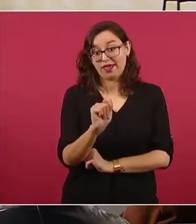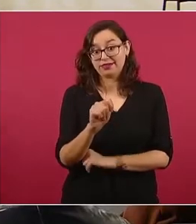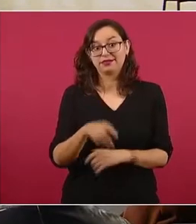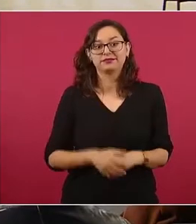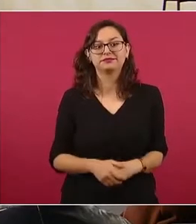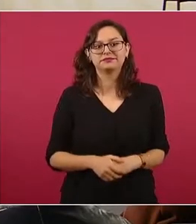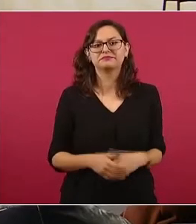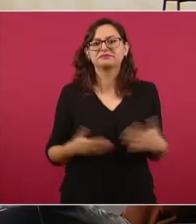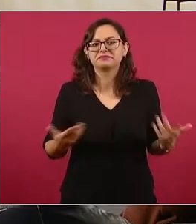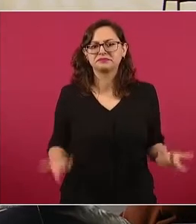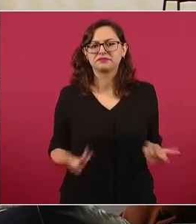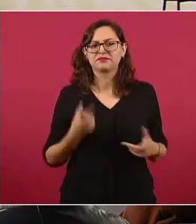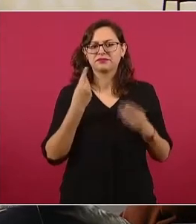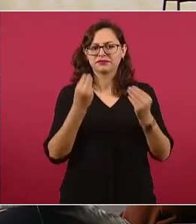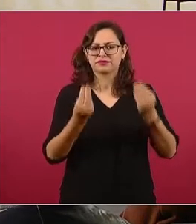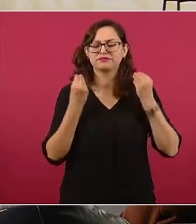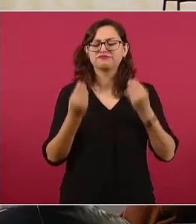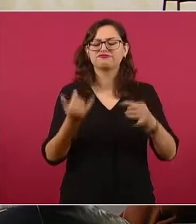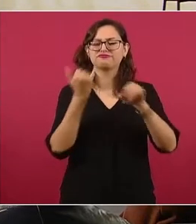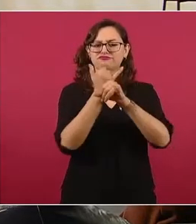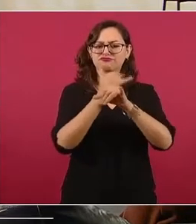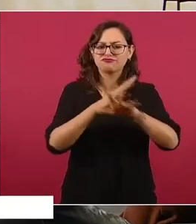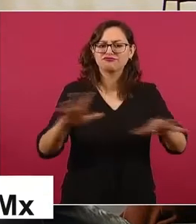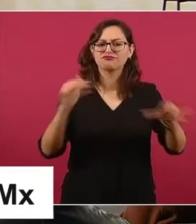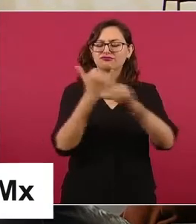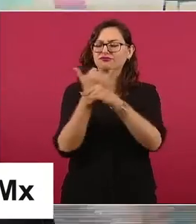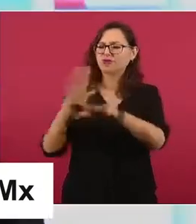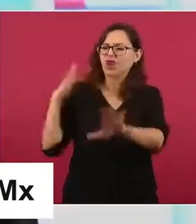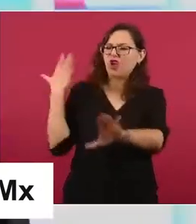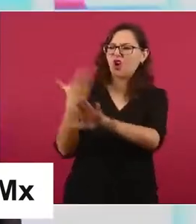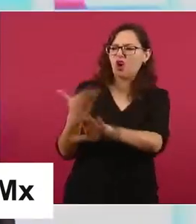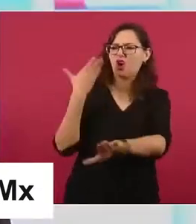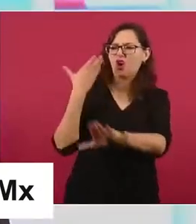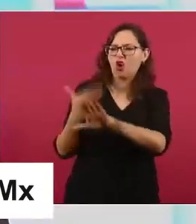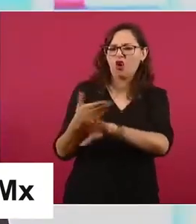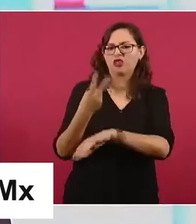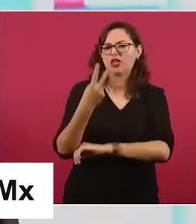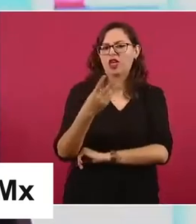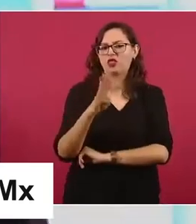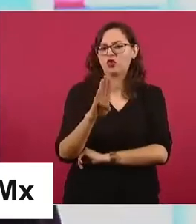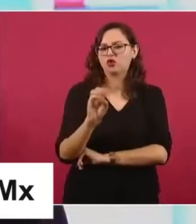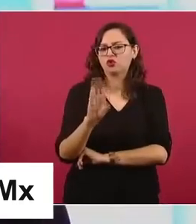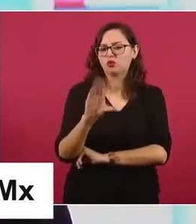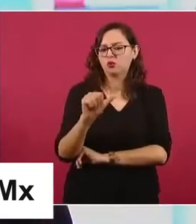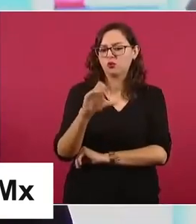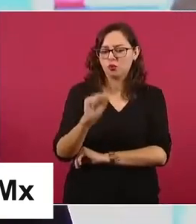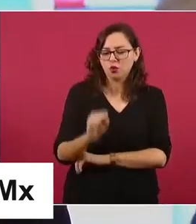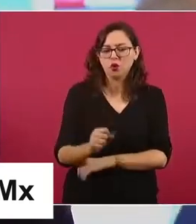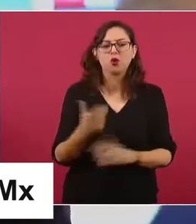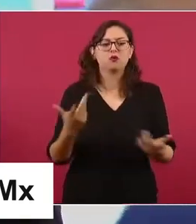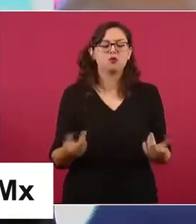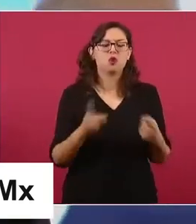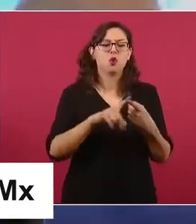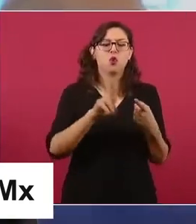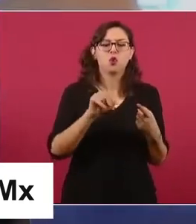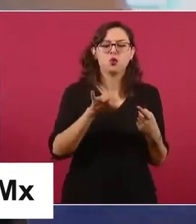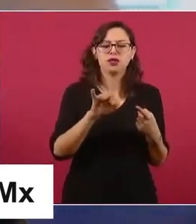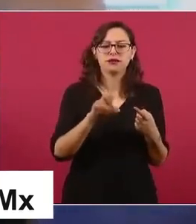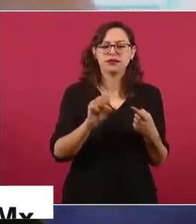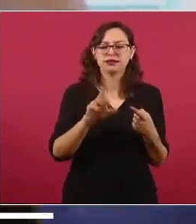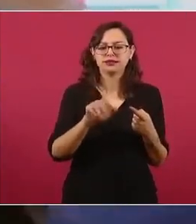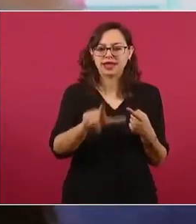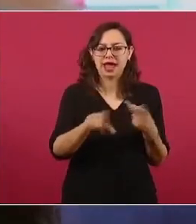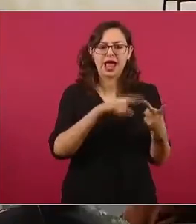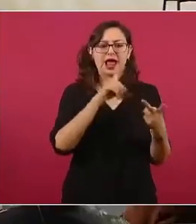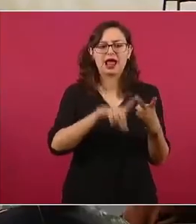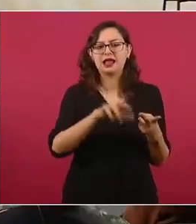publican cuestionamientos y críticas a la refinería Dos Bocas. Vemos a la Universal, la Reforma, al Sol de México